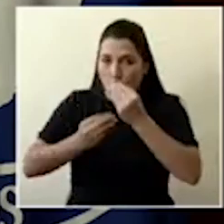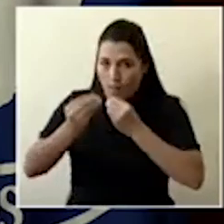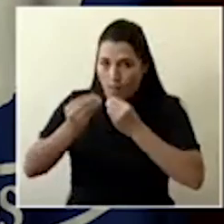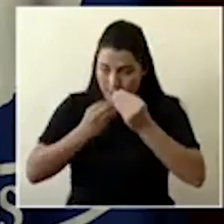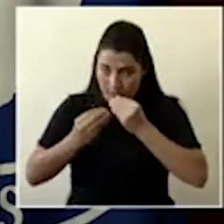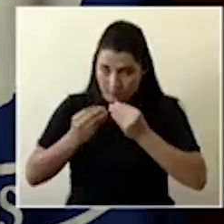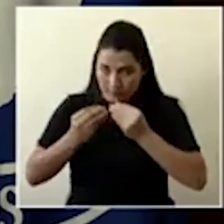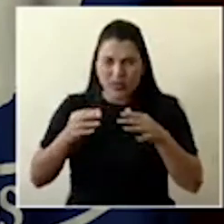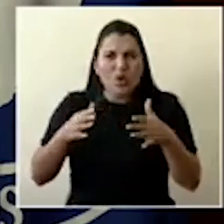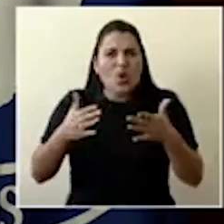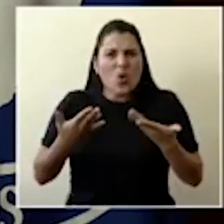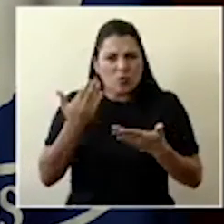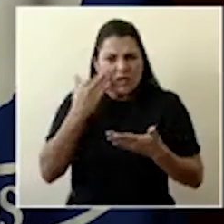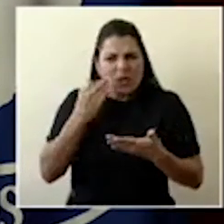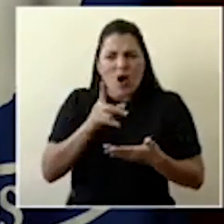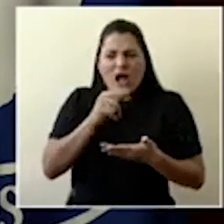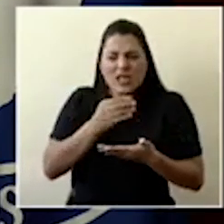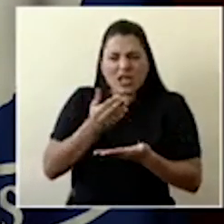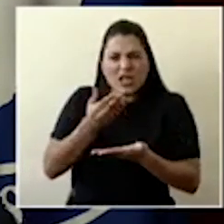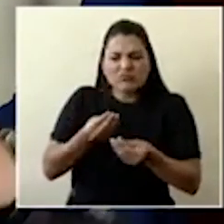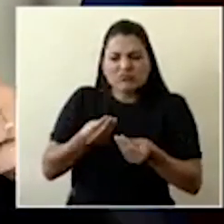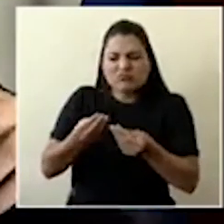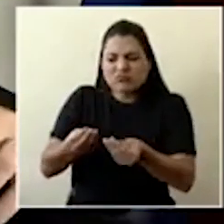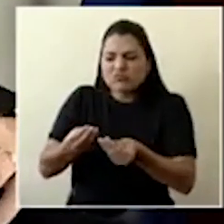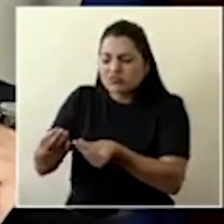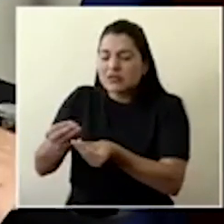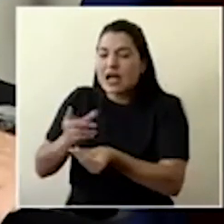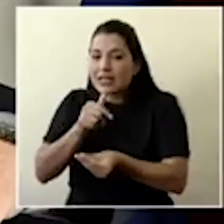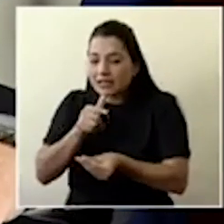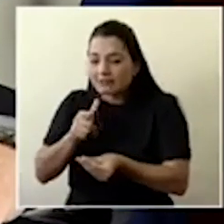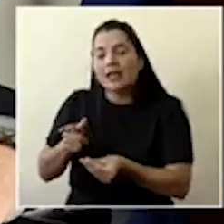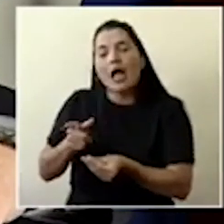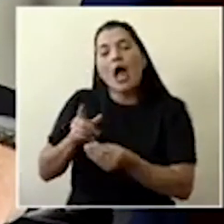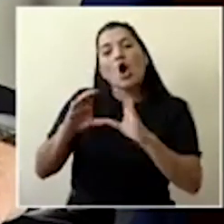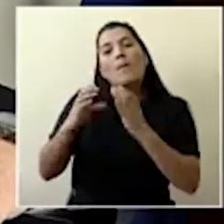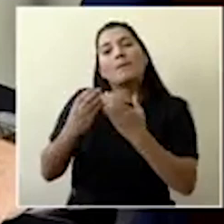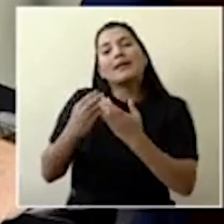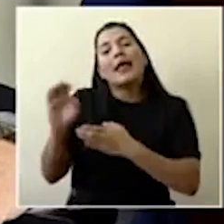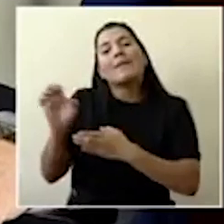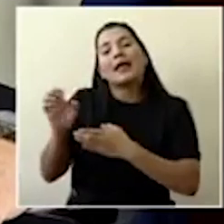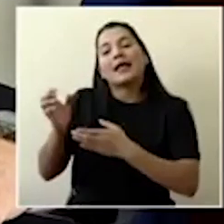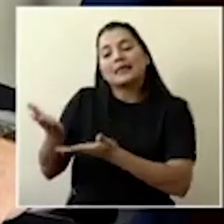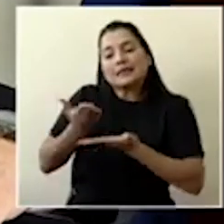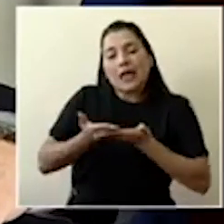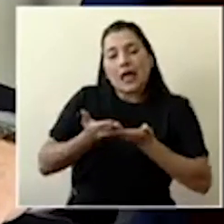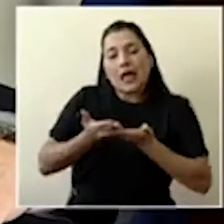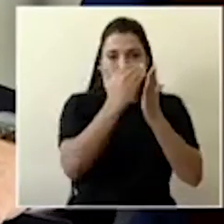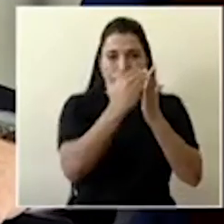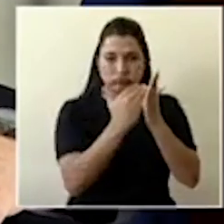municipales de emergencia, aproximadamente 14